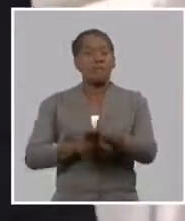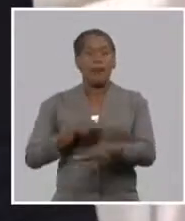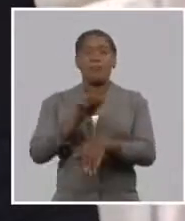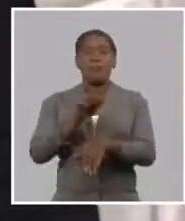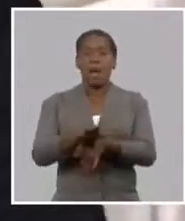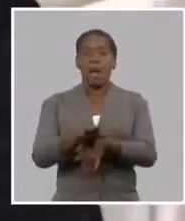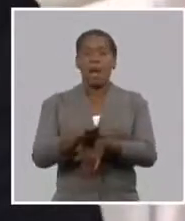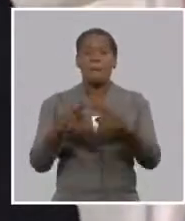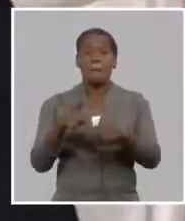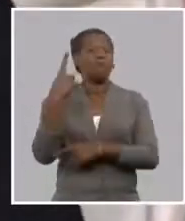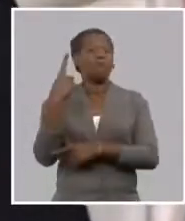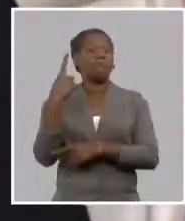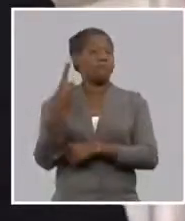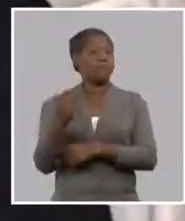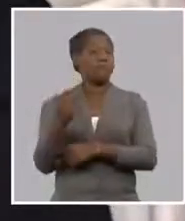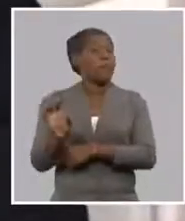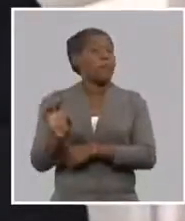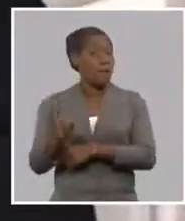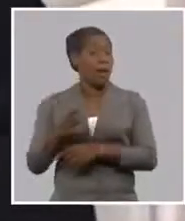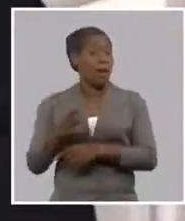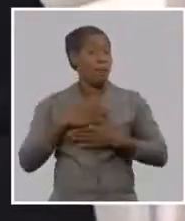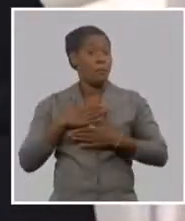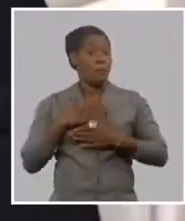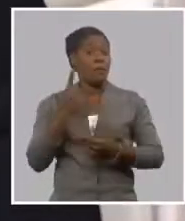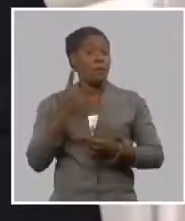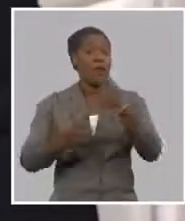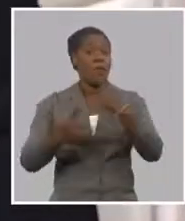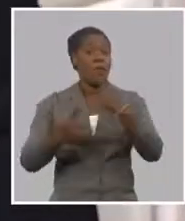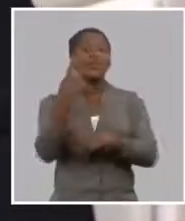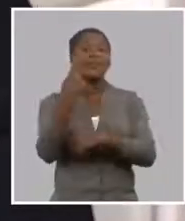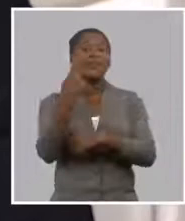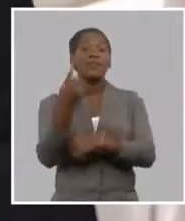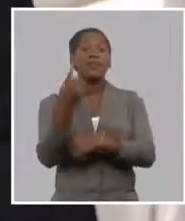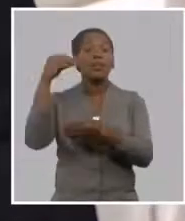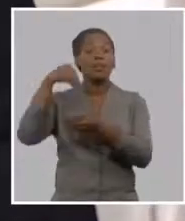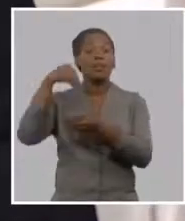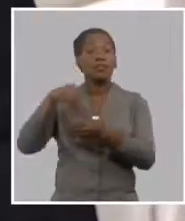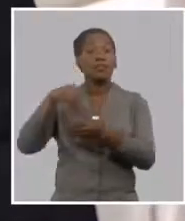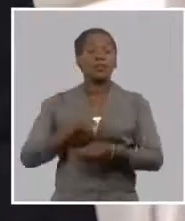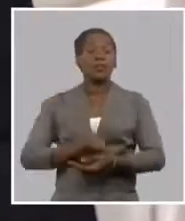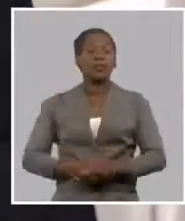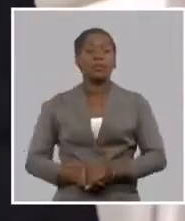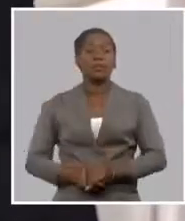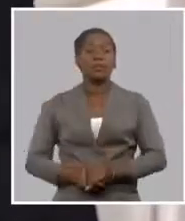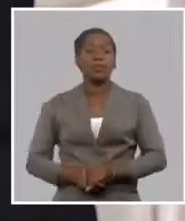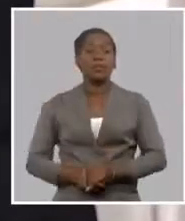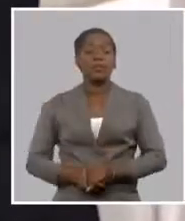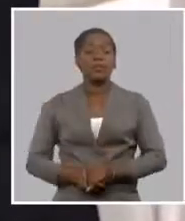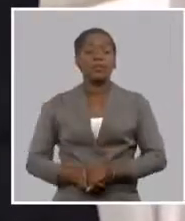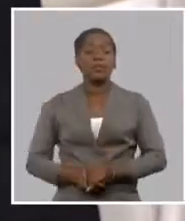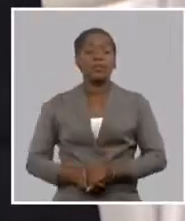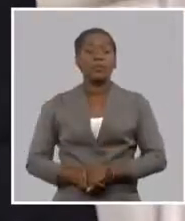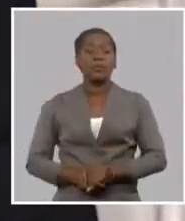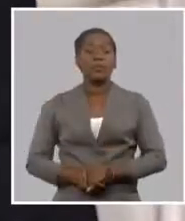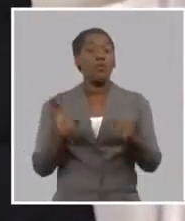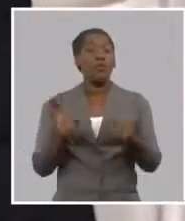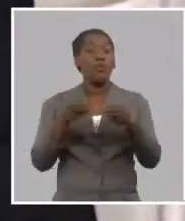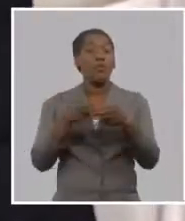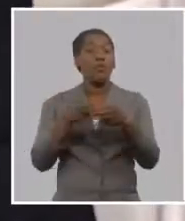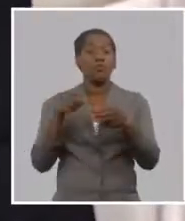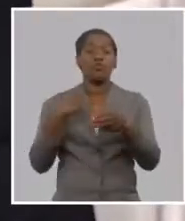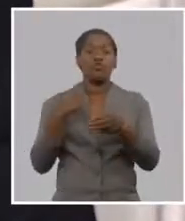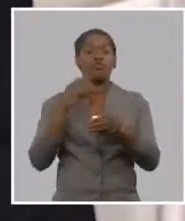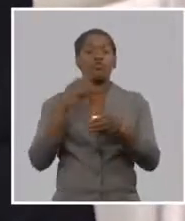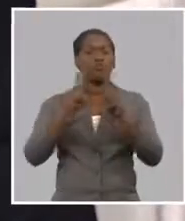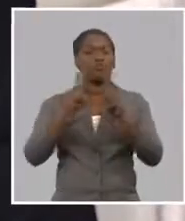necesidad de bancarizar a partir de las cuentas pero también de los financiamientos 49 mil clientes financiados es poco es poco todavía para